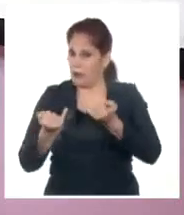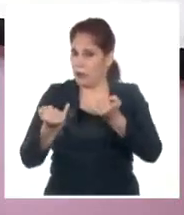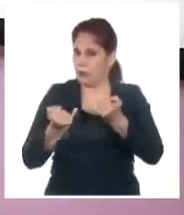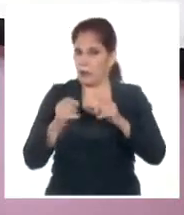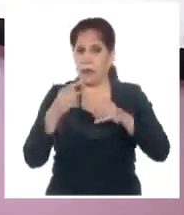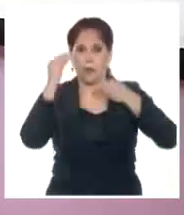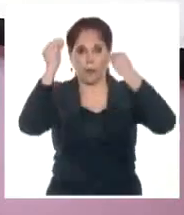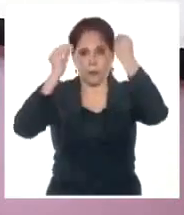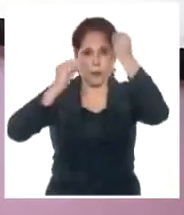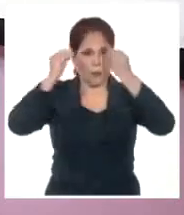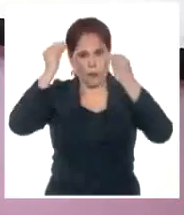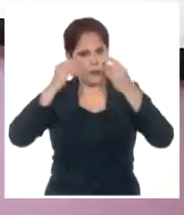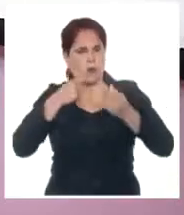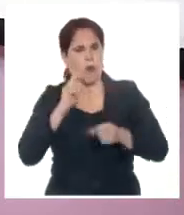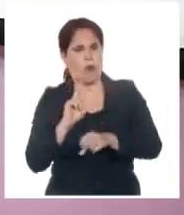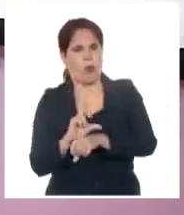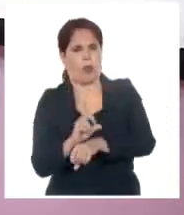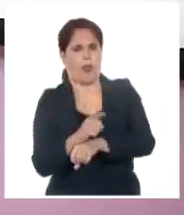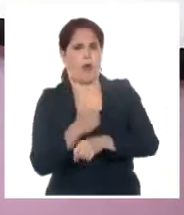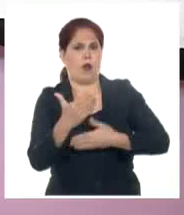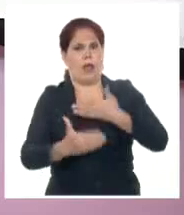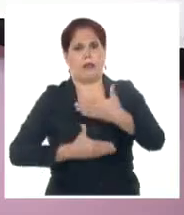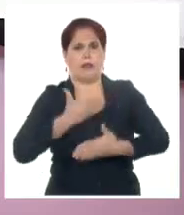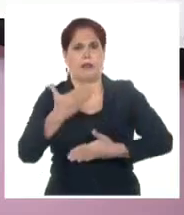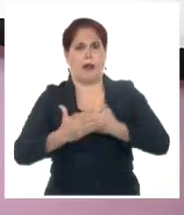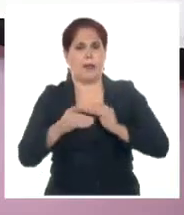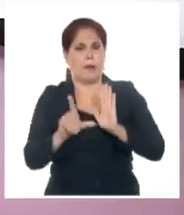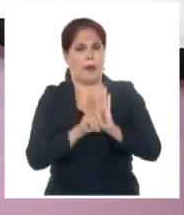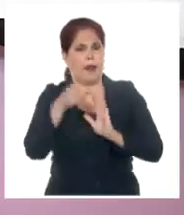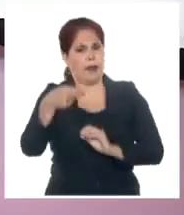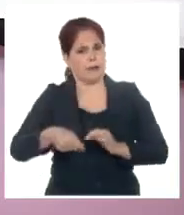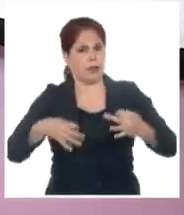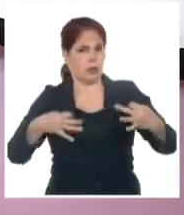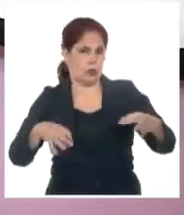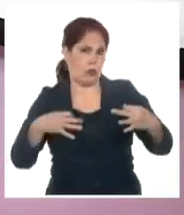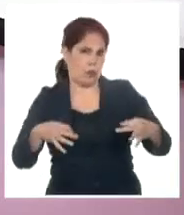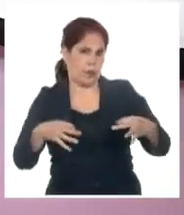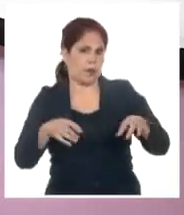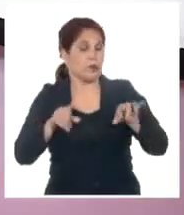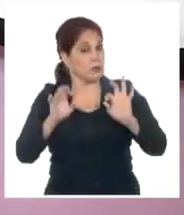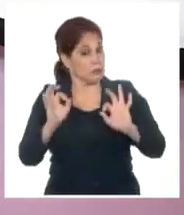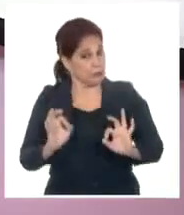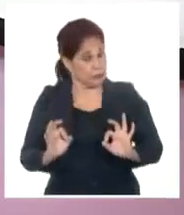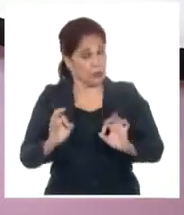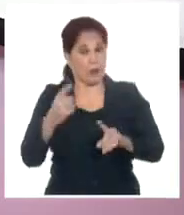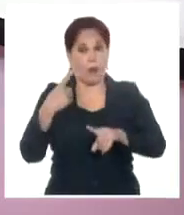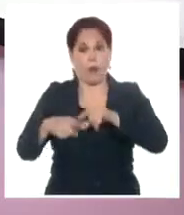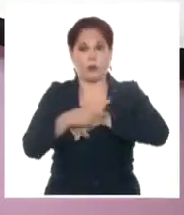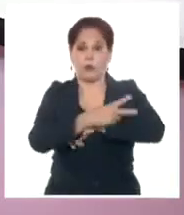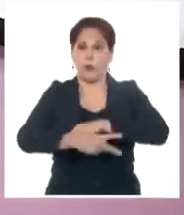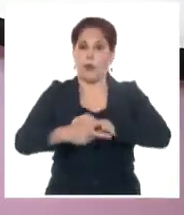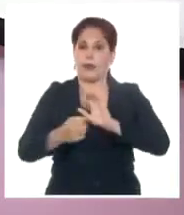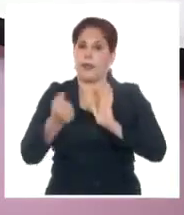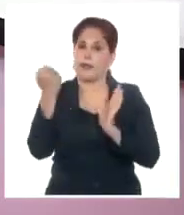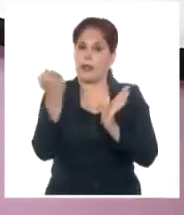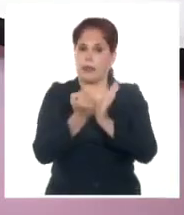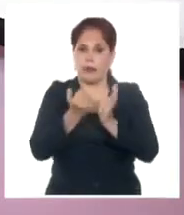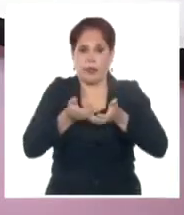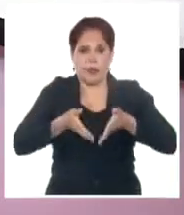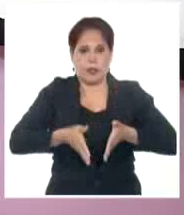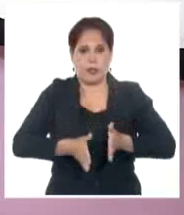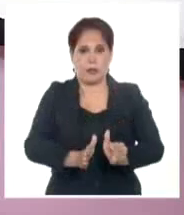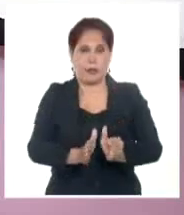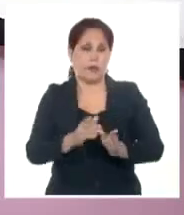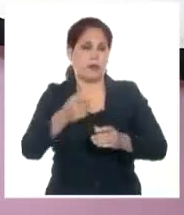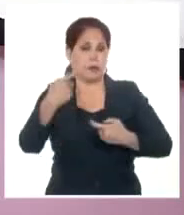preocupaciones sobre demoras en los trámites de legalización de documentos para que surtan efecto en el exterior. Certificaciones del Registro